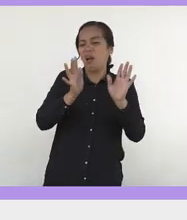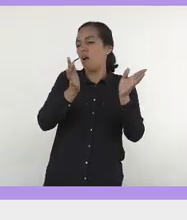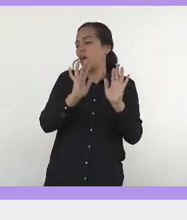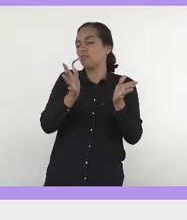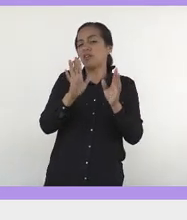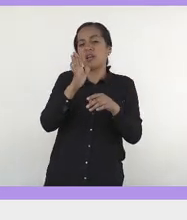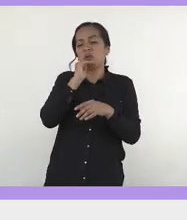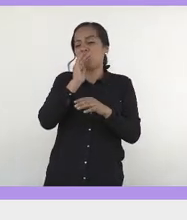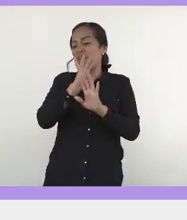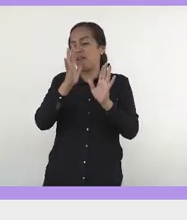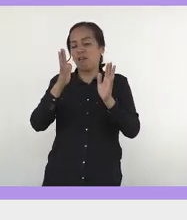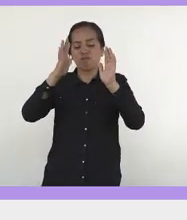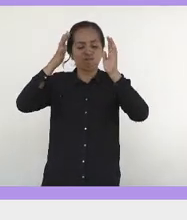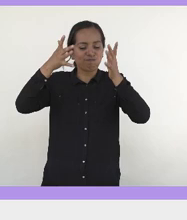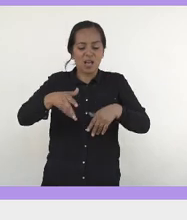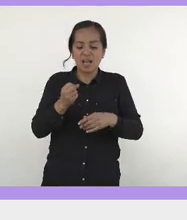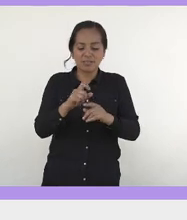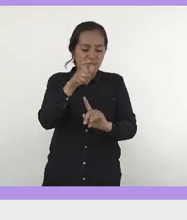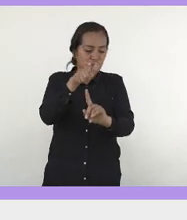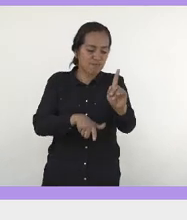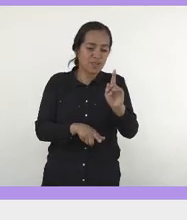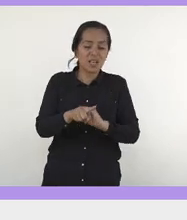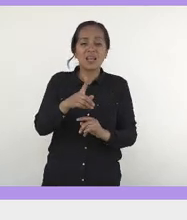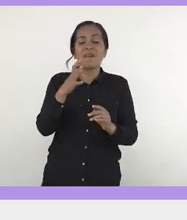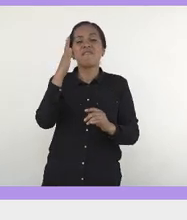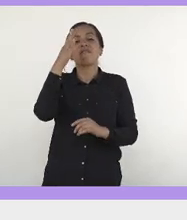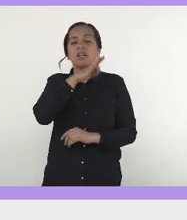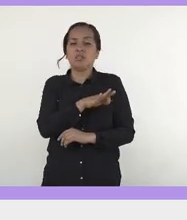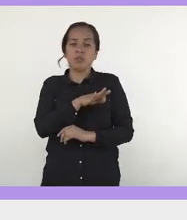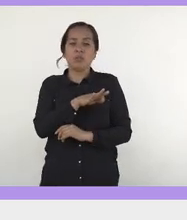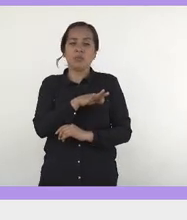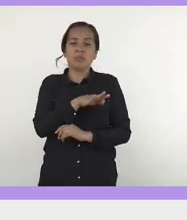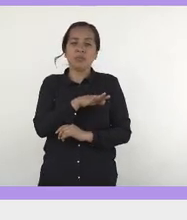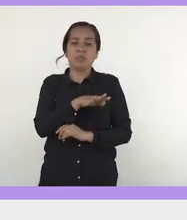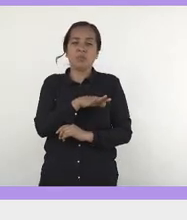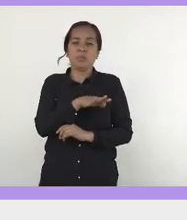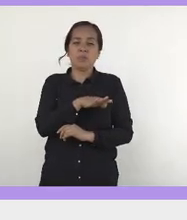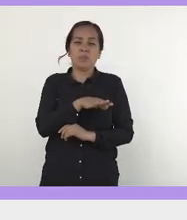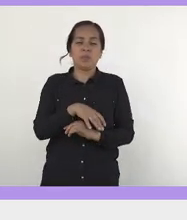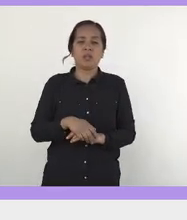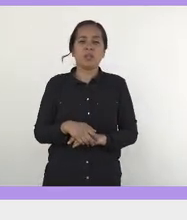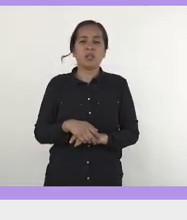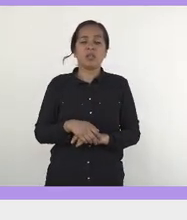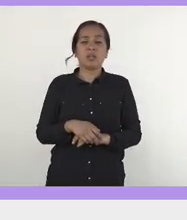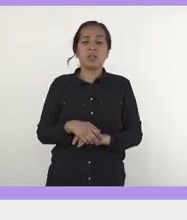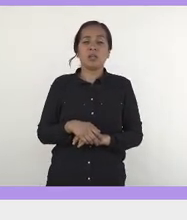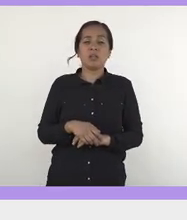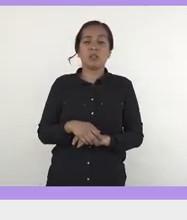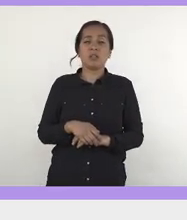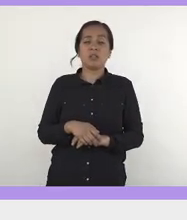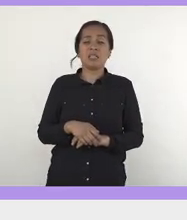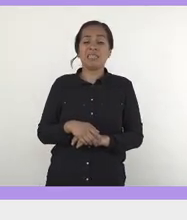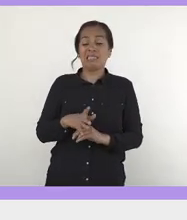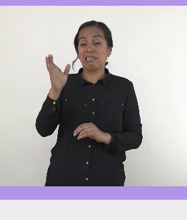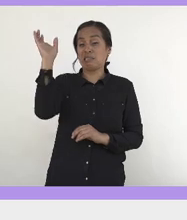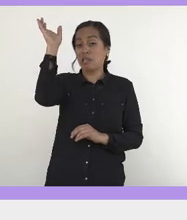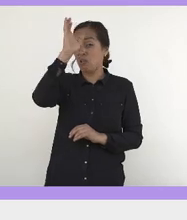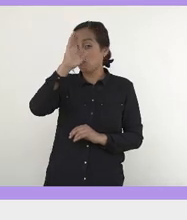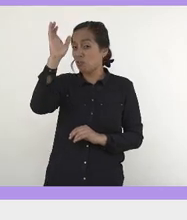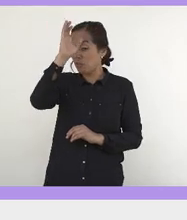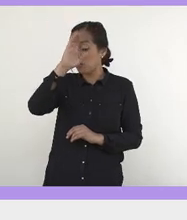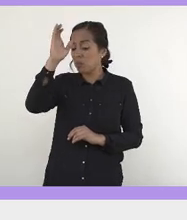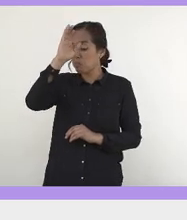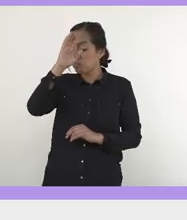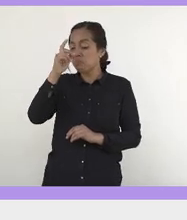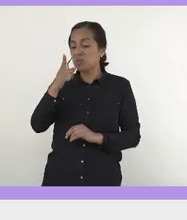puede cambiar, y eso también es una gran falsedad. O sea, científicamente está probado.